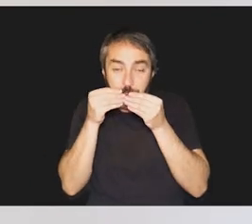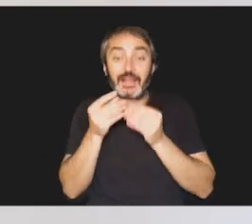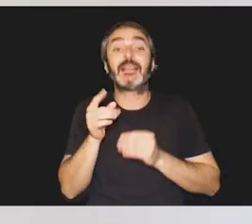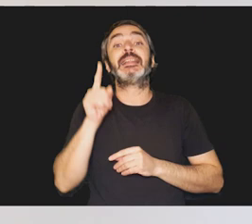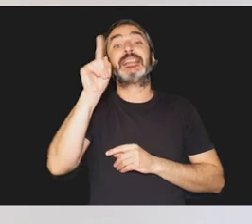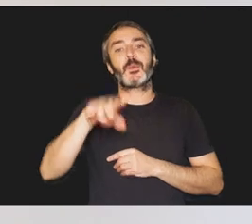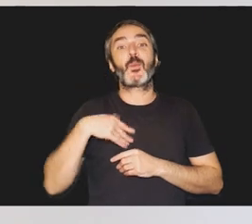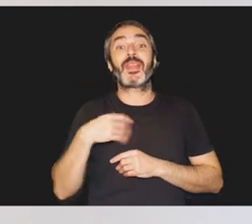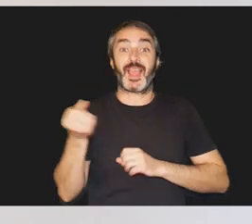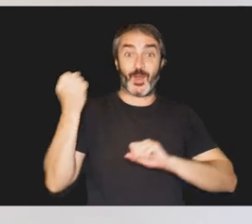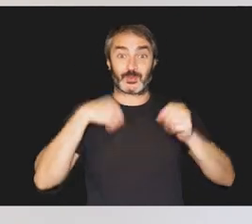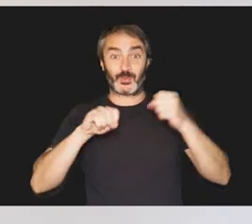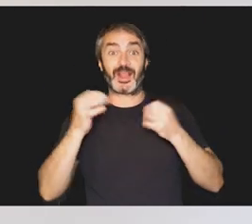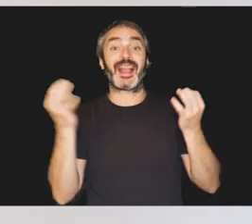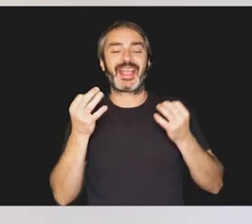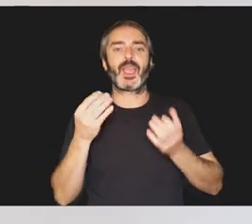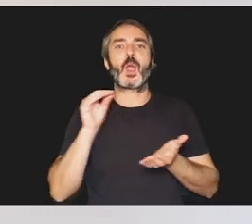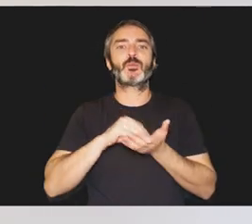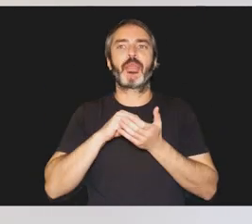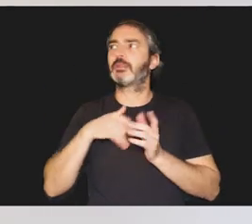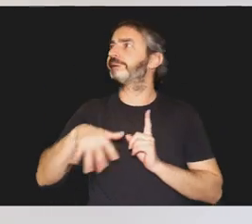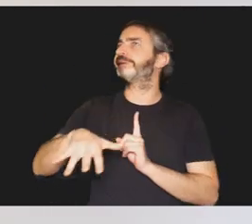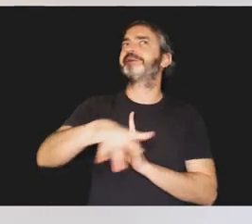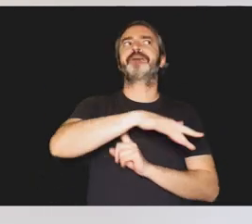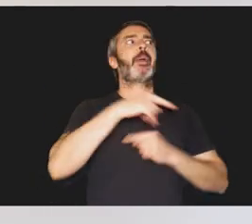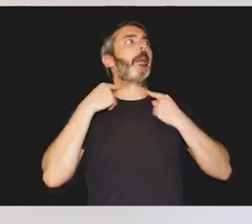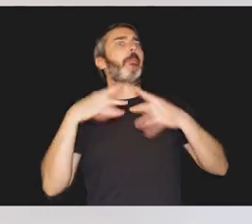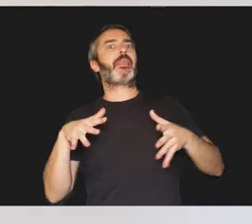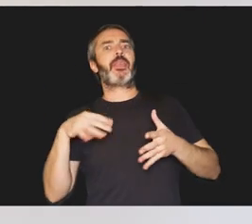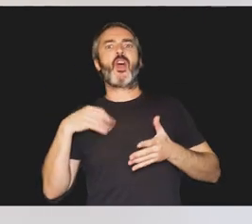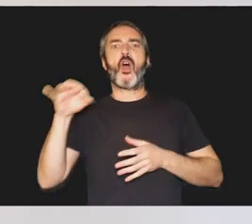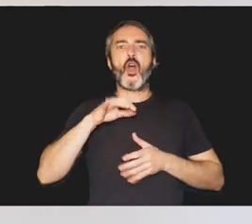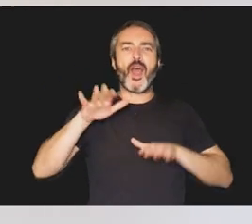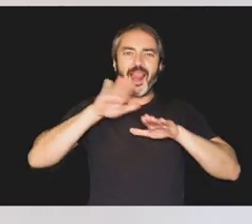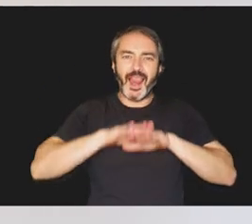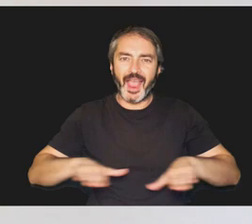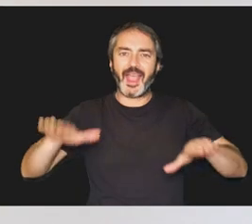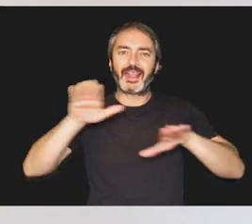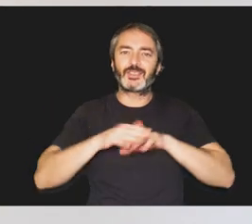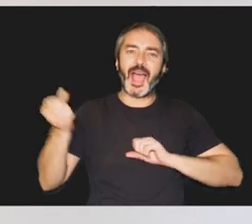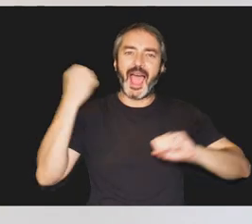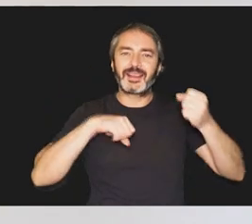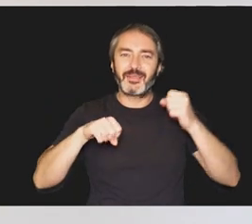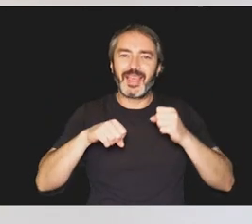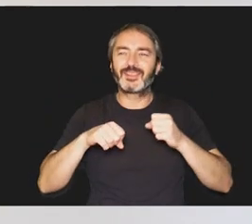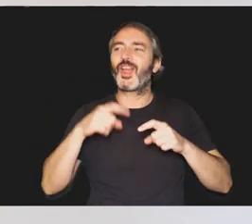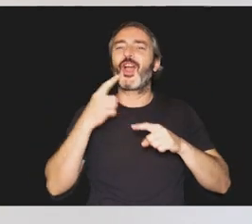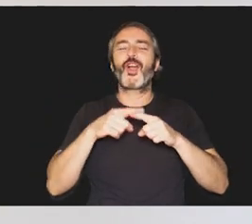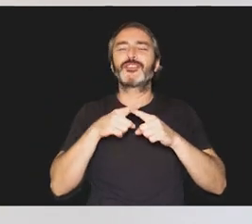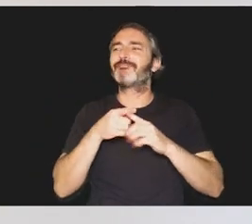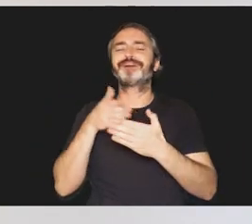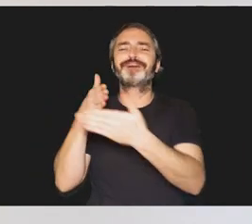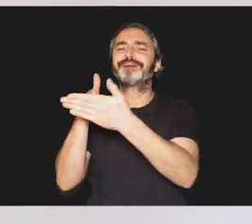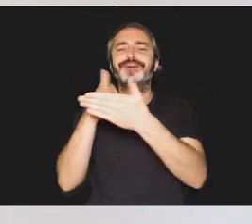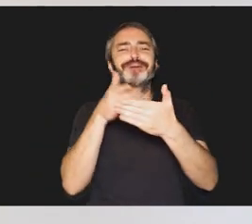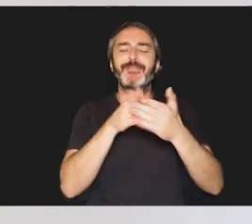puede ser habitual que se sienta perdido en algunos lugares, vaya lento realizando alguna actividad, le cuesta hacerse entender,